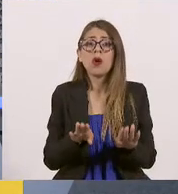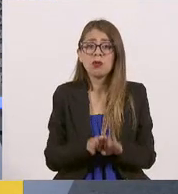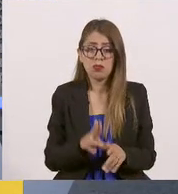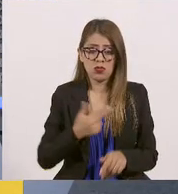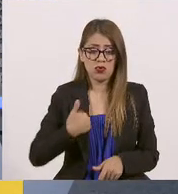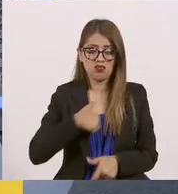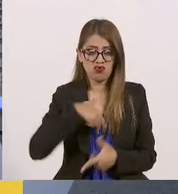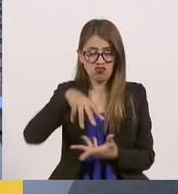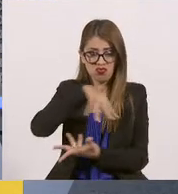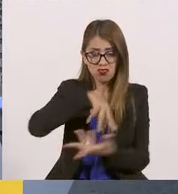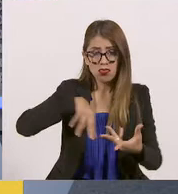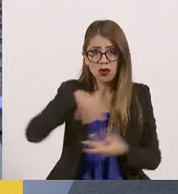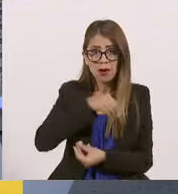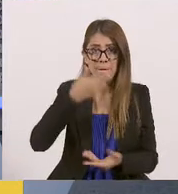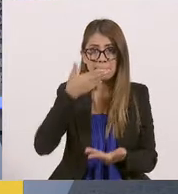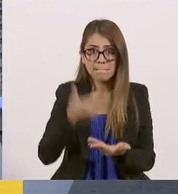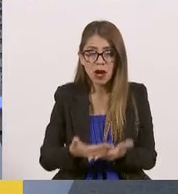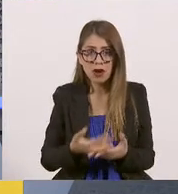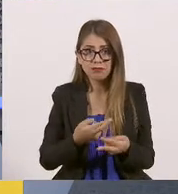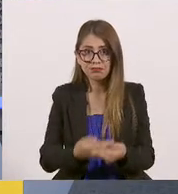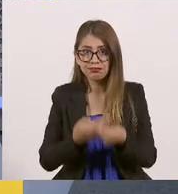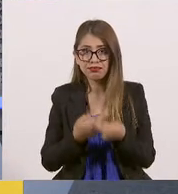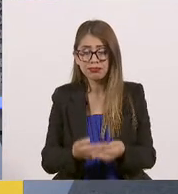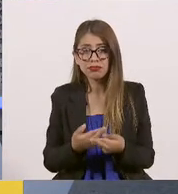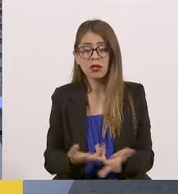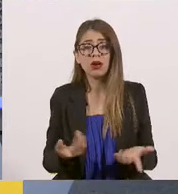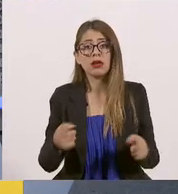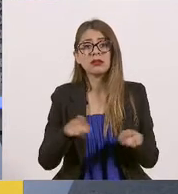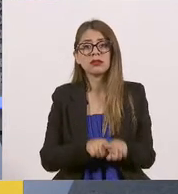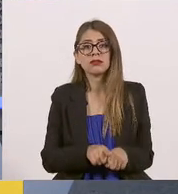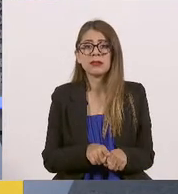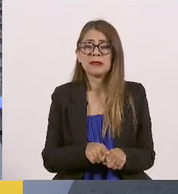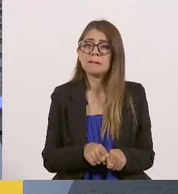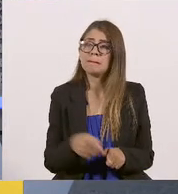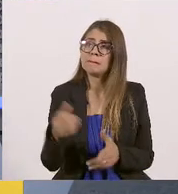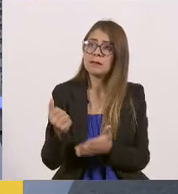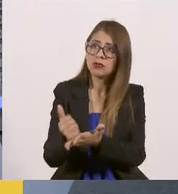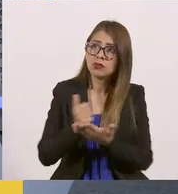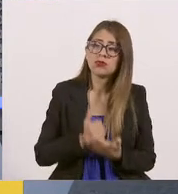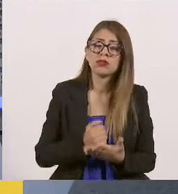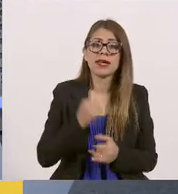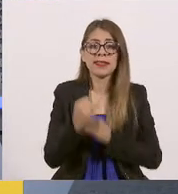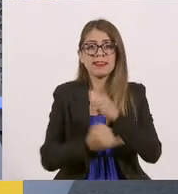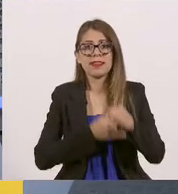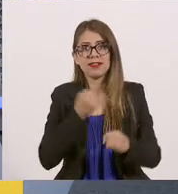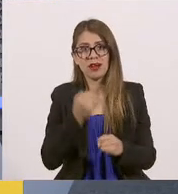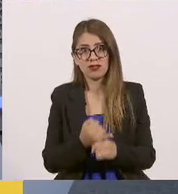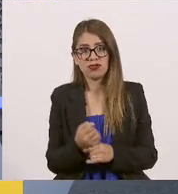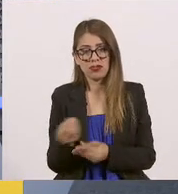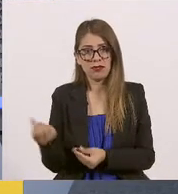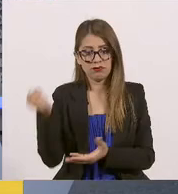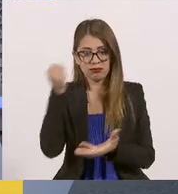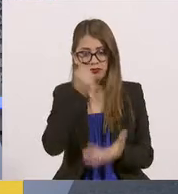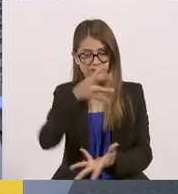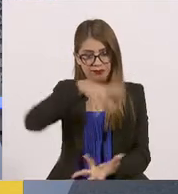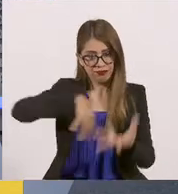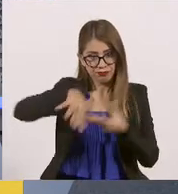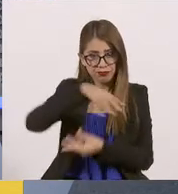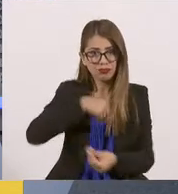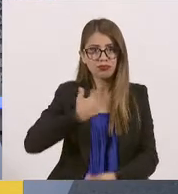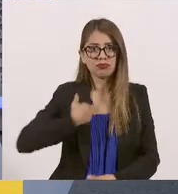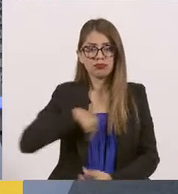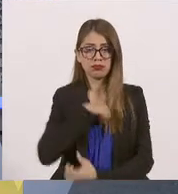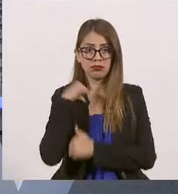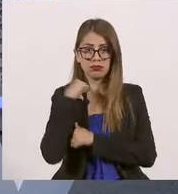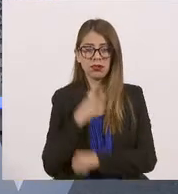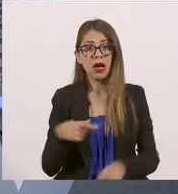públicos sean más eficientes, cómo gestionamos también recursos internacionales, como las inversiones que hemos tenido este año, cómo hacemos que la